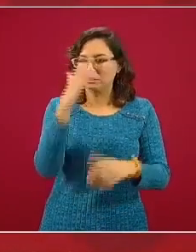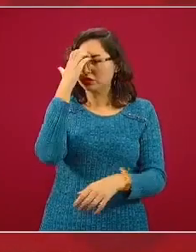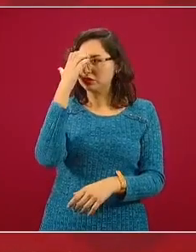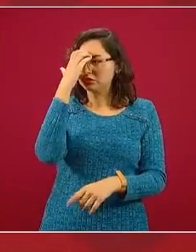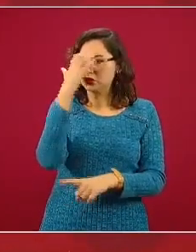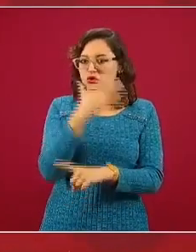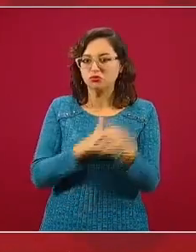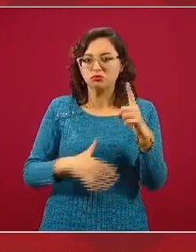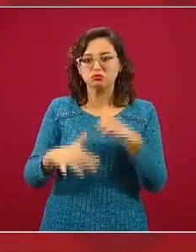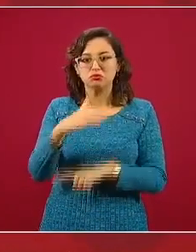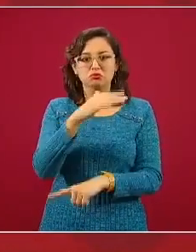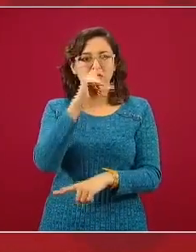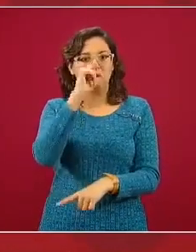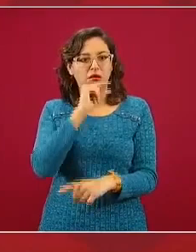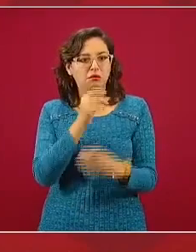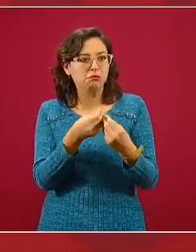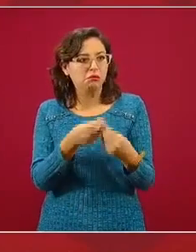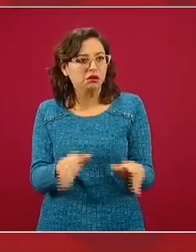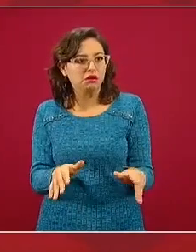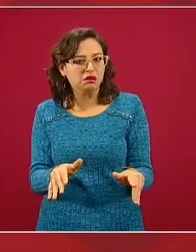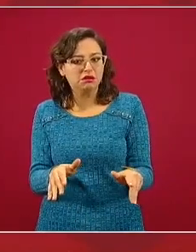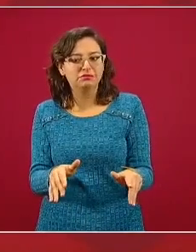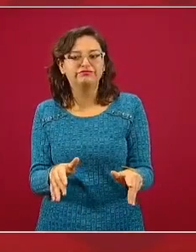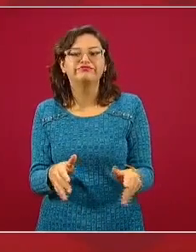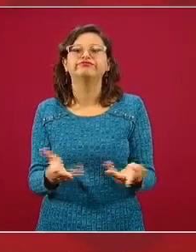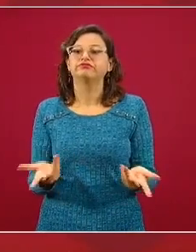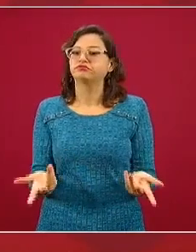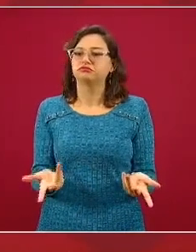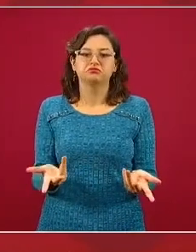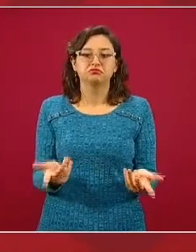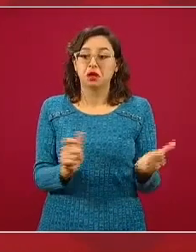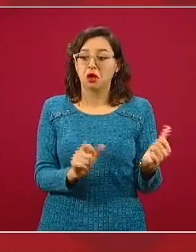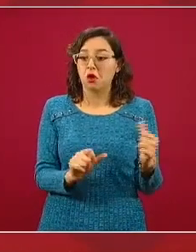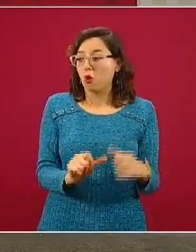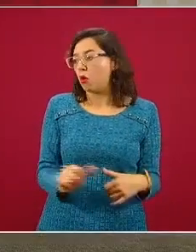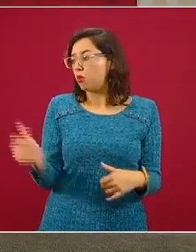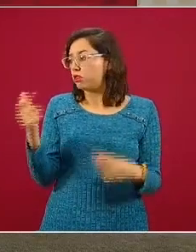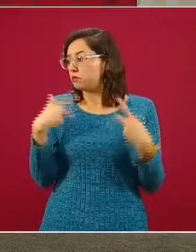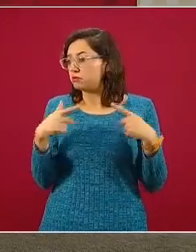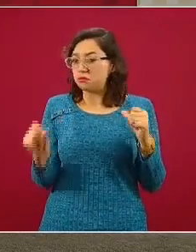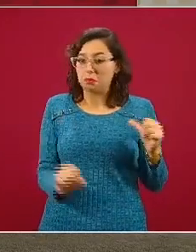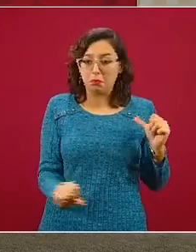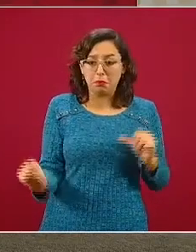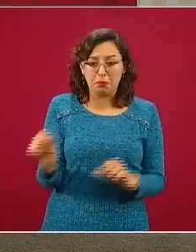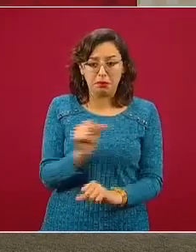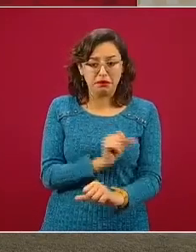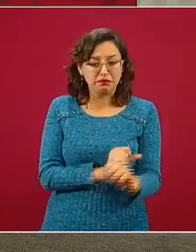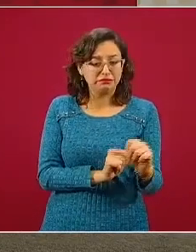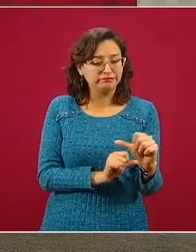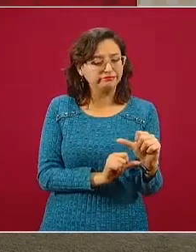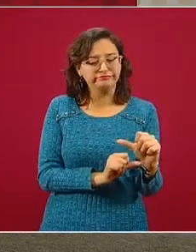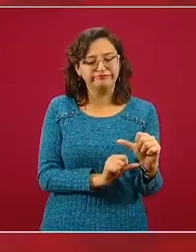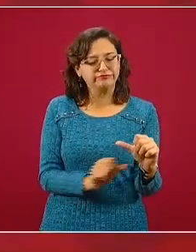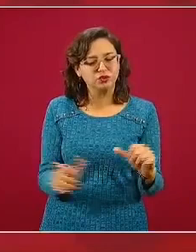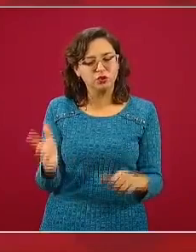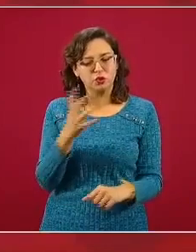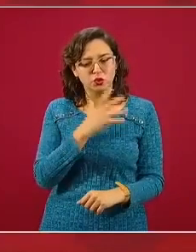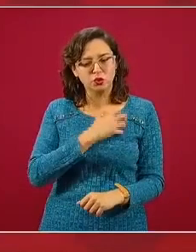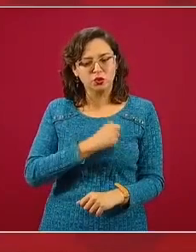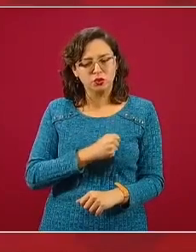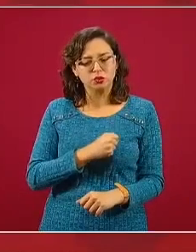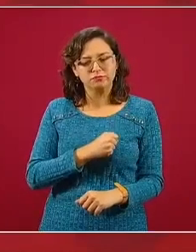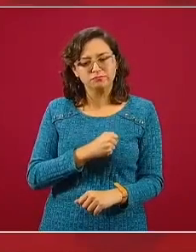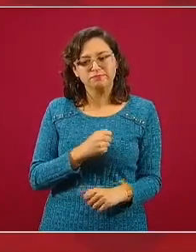de la sociedad. Entonces, son irreemplazables y nos duele, nos duele eso. Entonces,